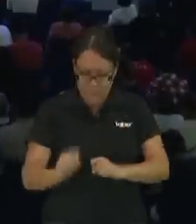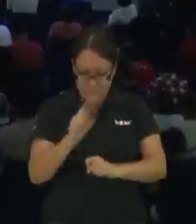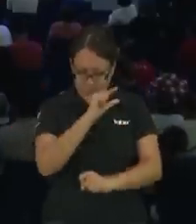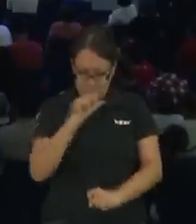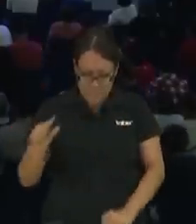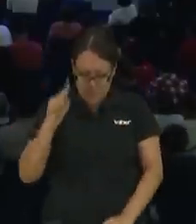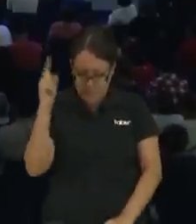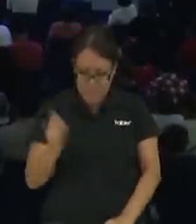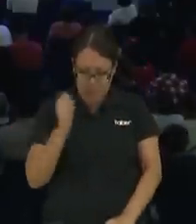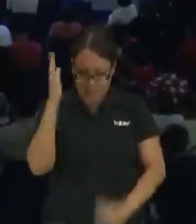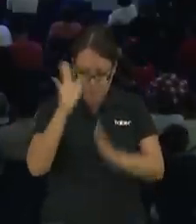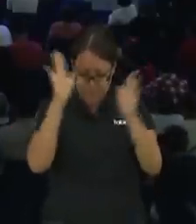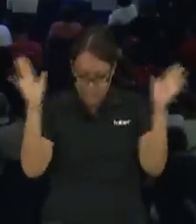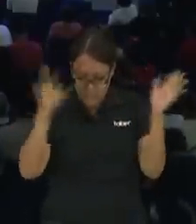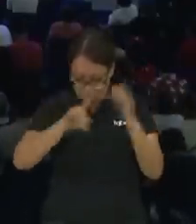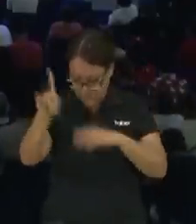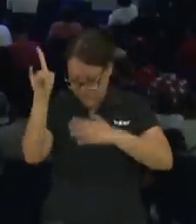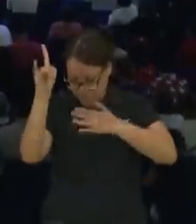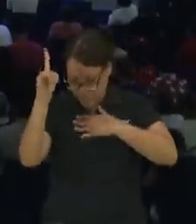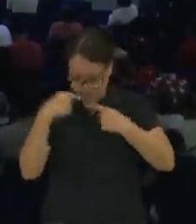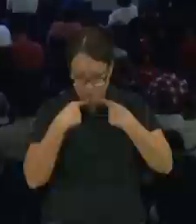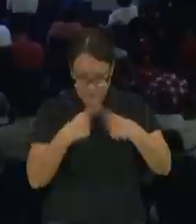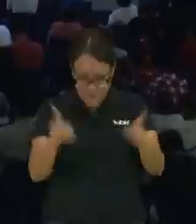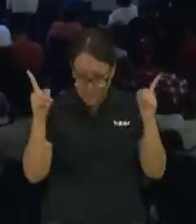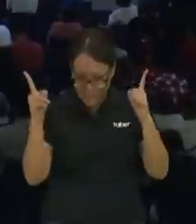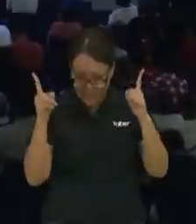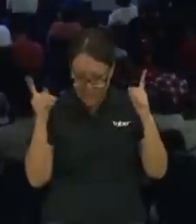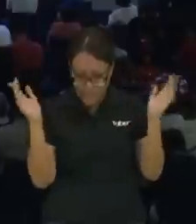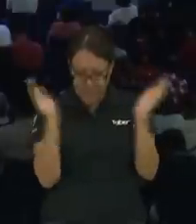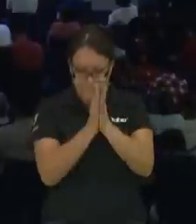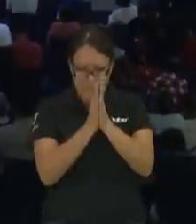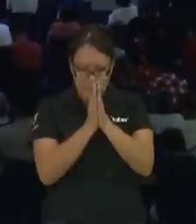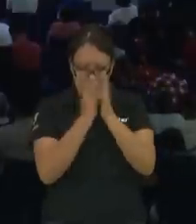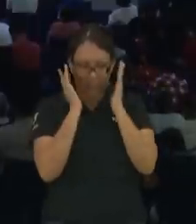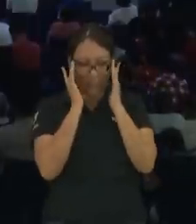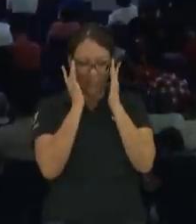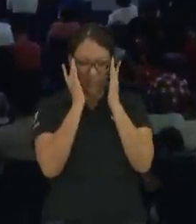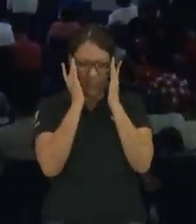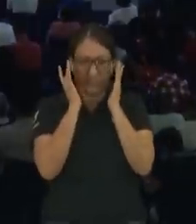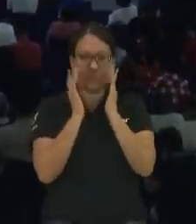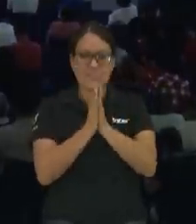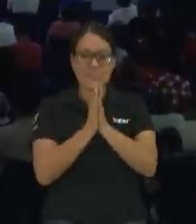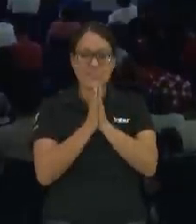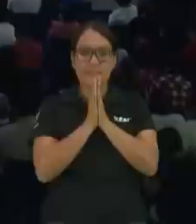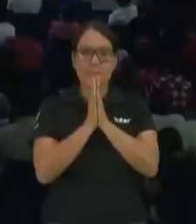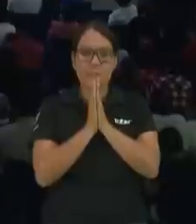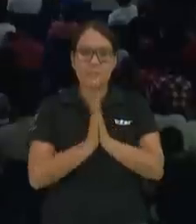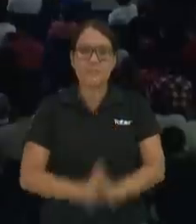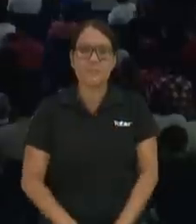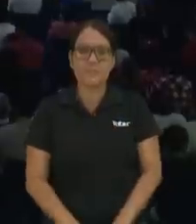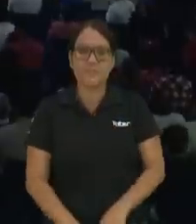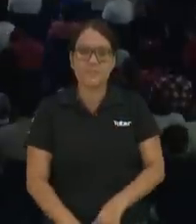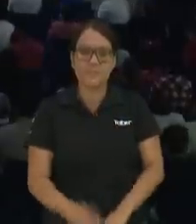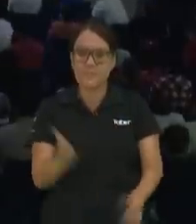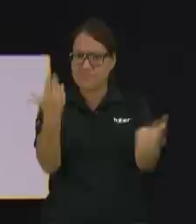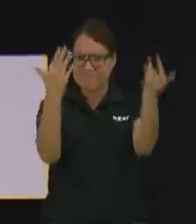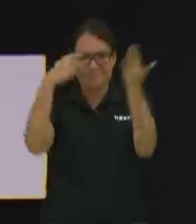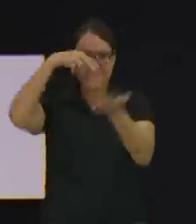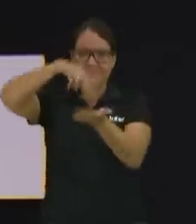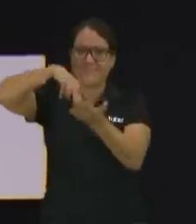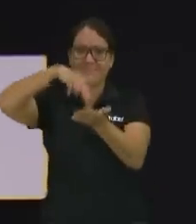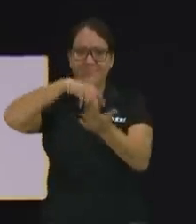Cristo Jesús te declaro mi señor y mi salvador en la iglesia dice amén damos un fortísimo aplauso a nuestros hermanos póngase de pie